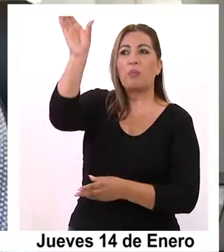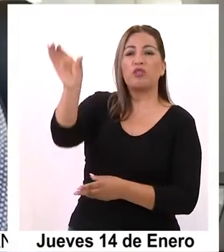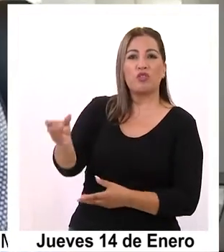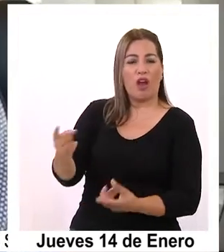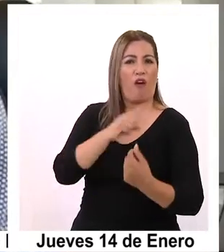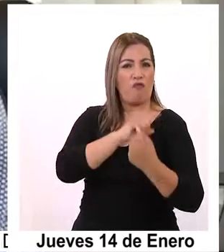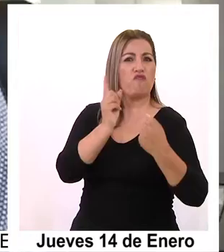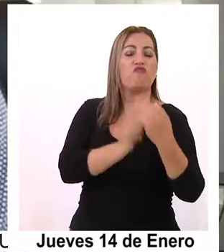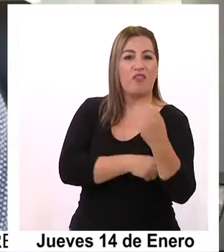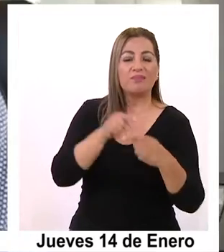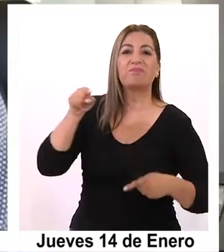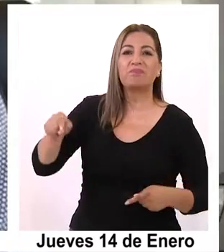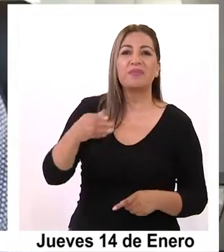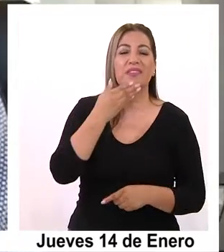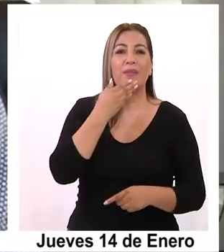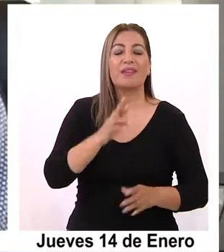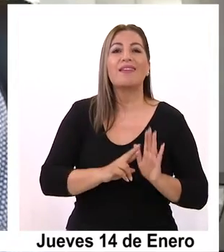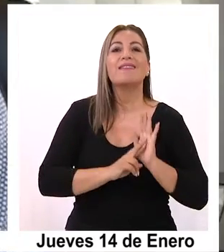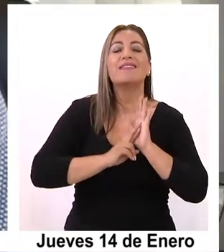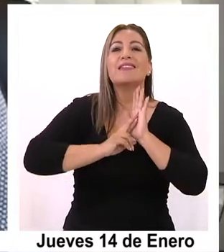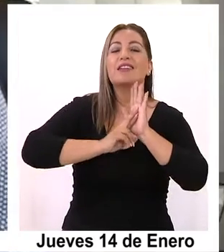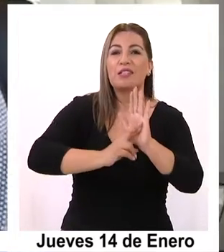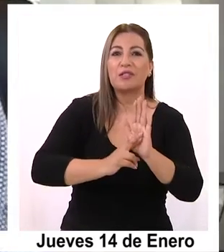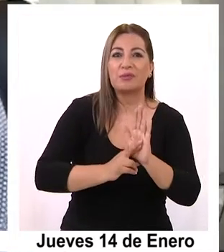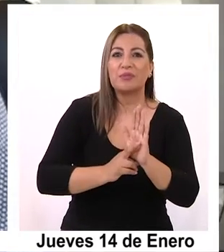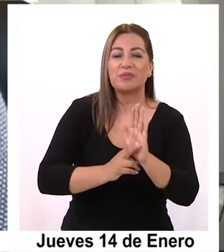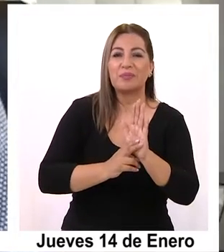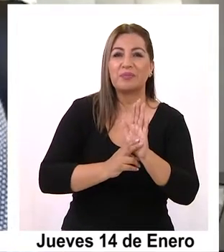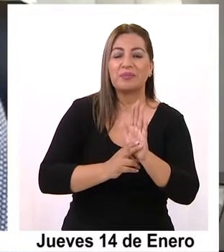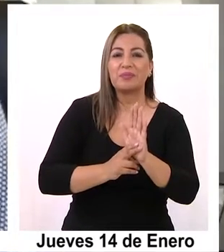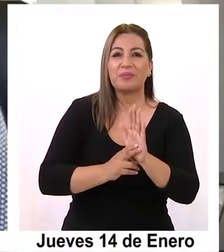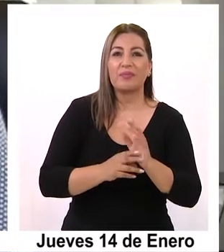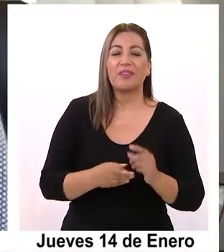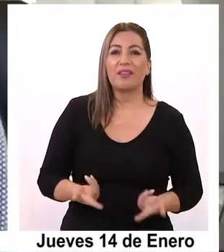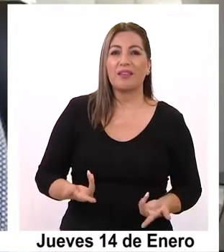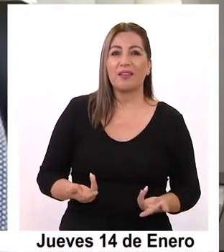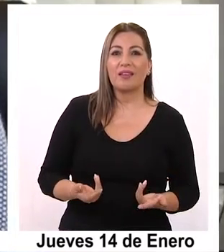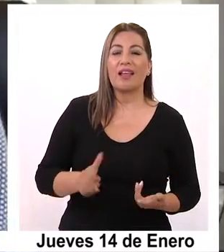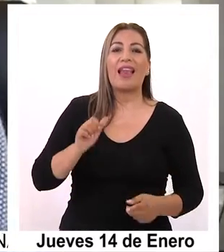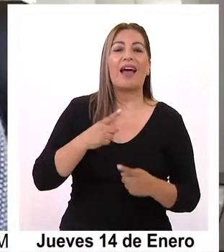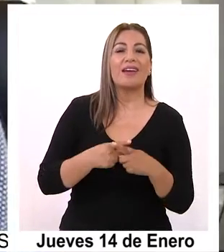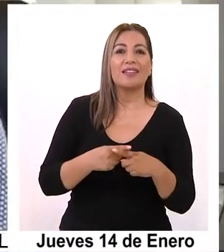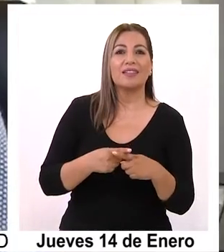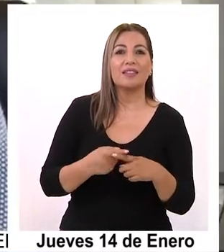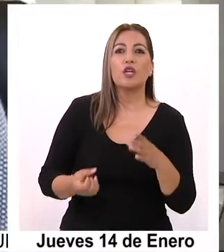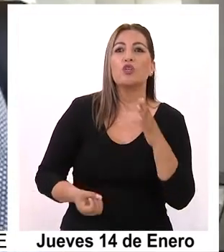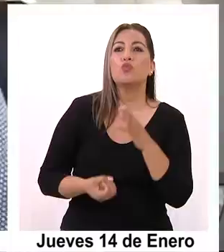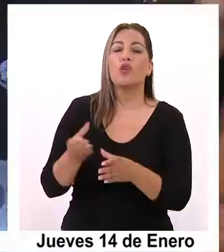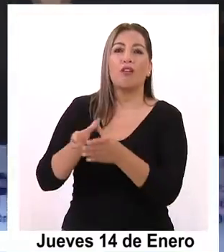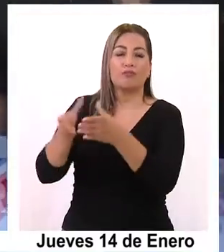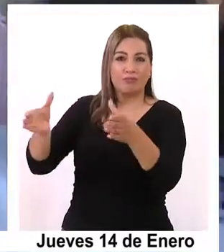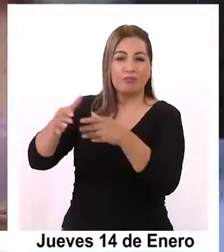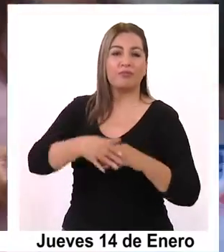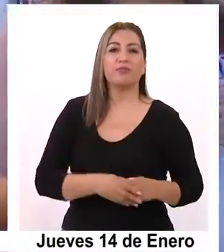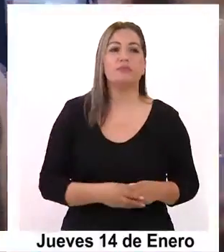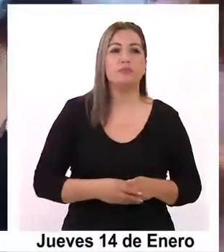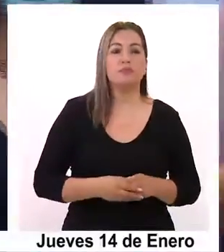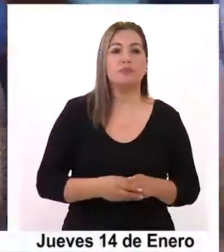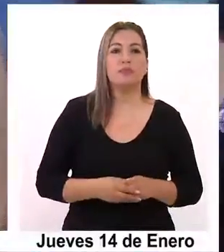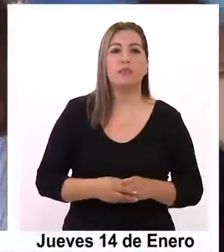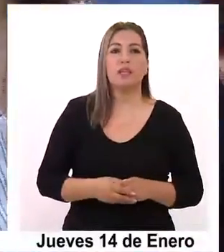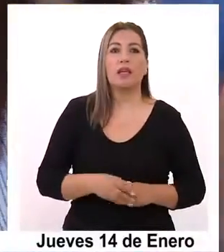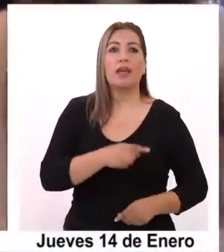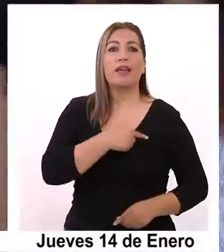dentro de su sector y porque no representara este corpus que representaría lo que era la ex nueva mayoría y ex concertación. Para Antonia